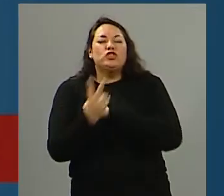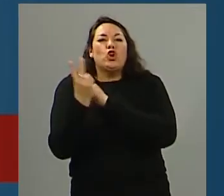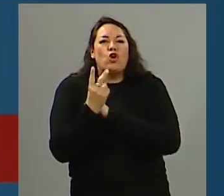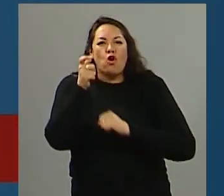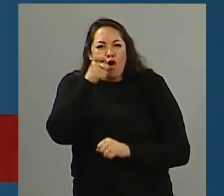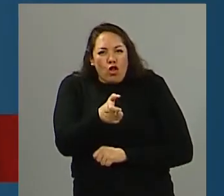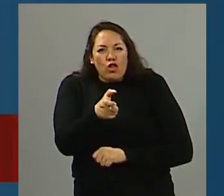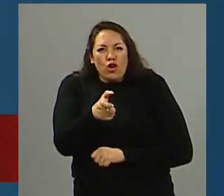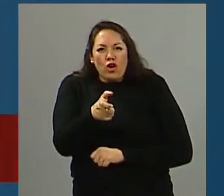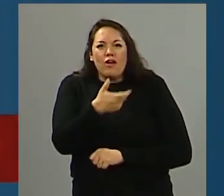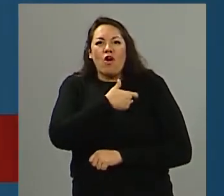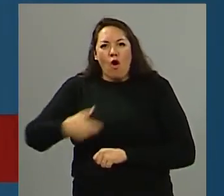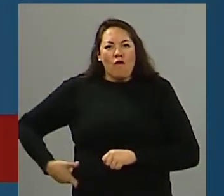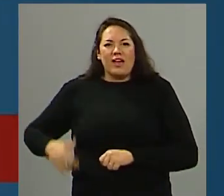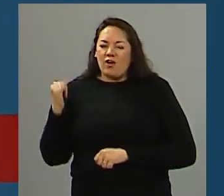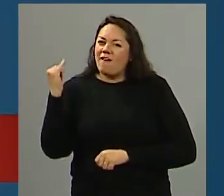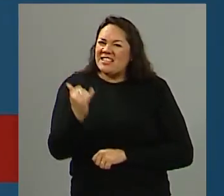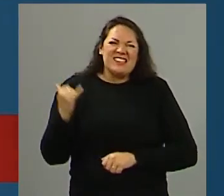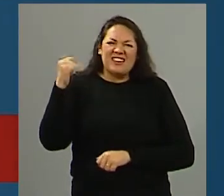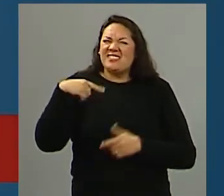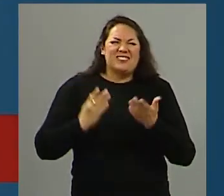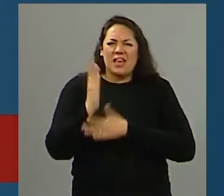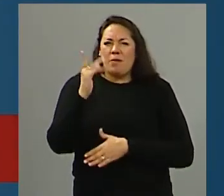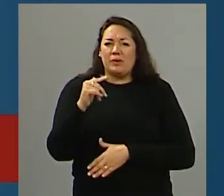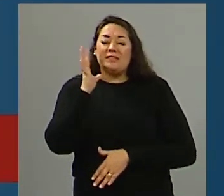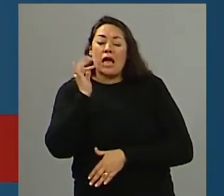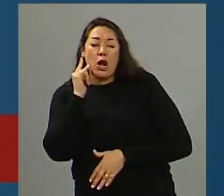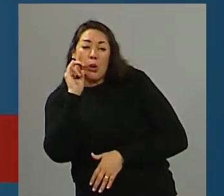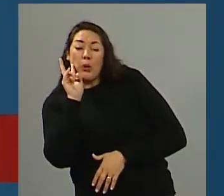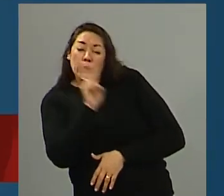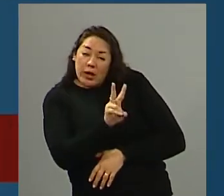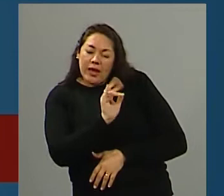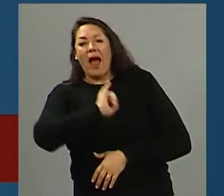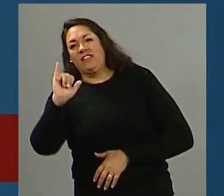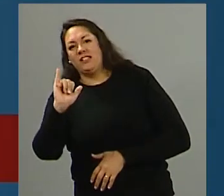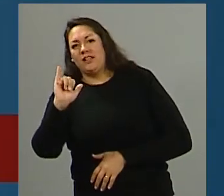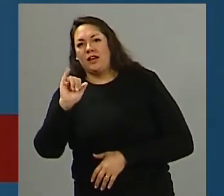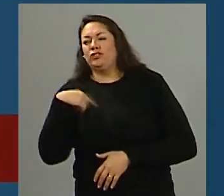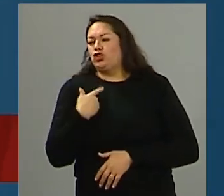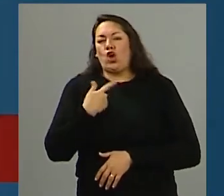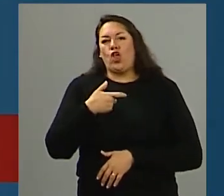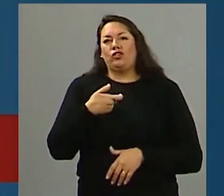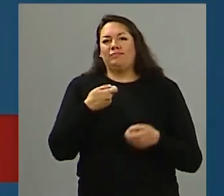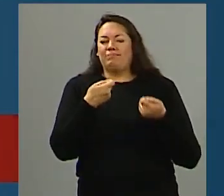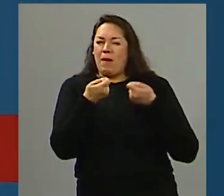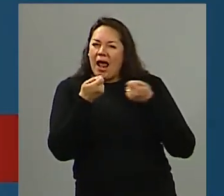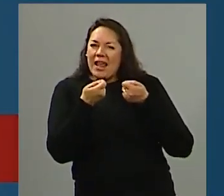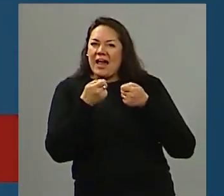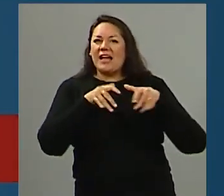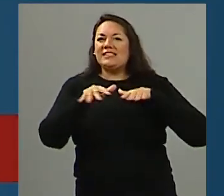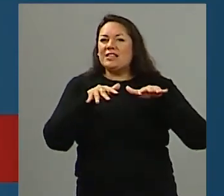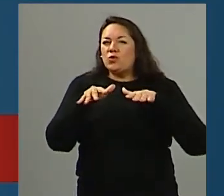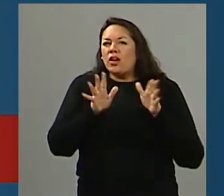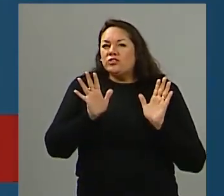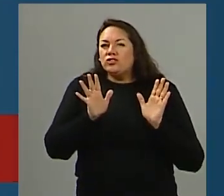diciendo si ve algo, di algo. Bueno, la misma gente toma control. Y yo creo que por eso también la